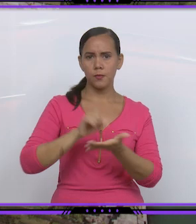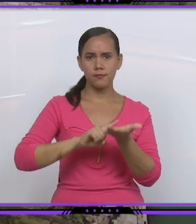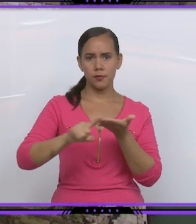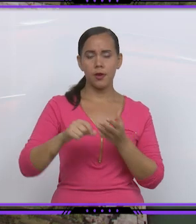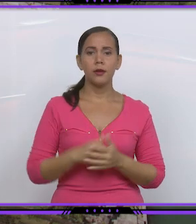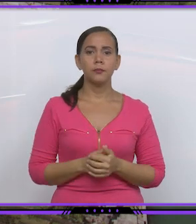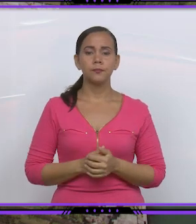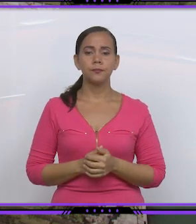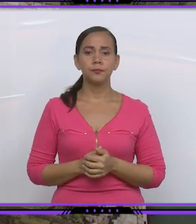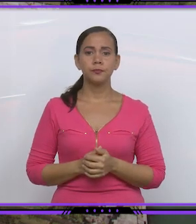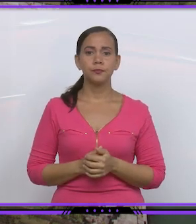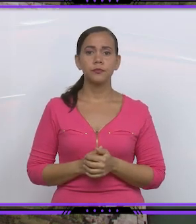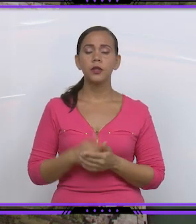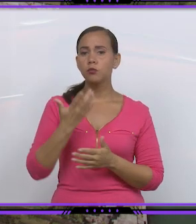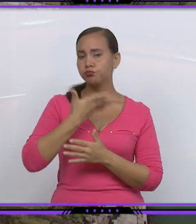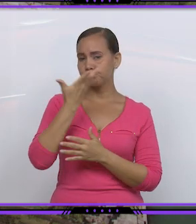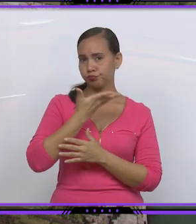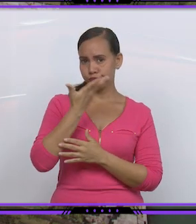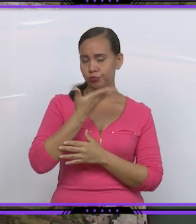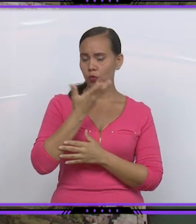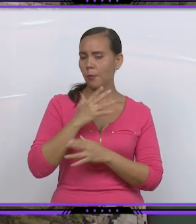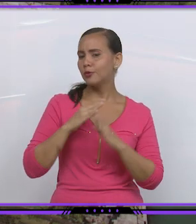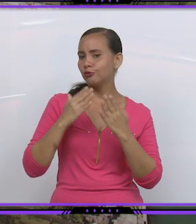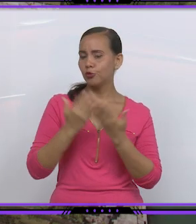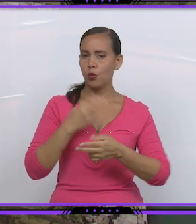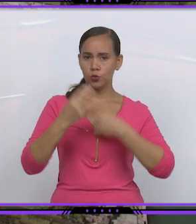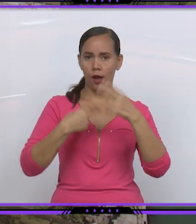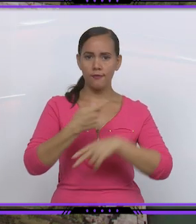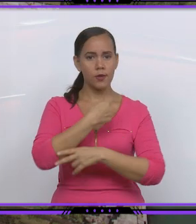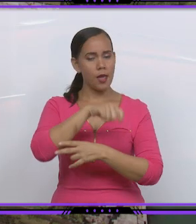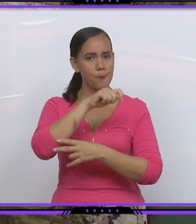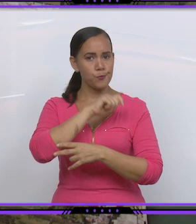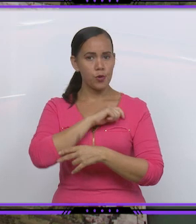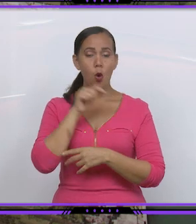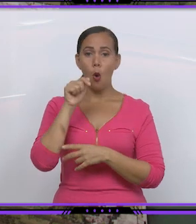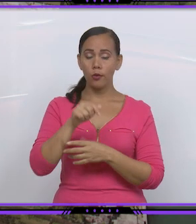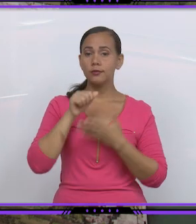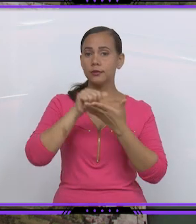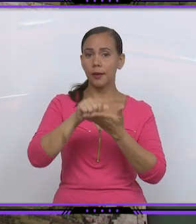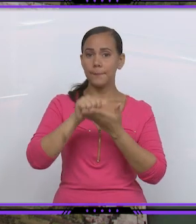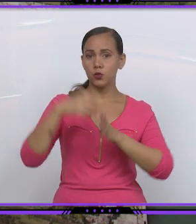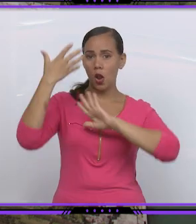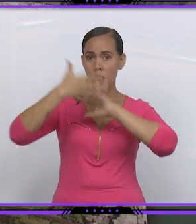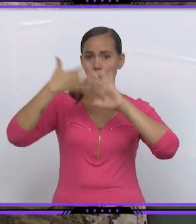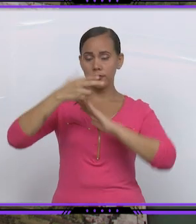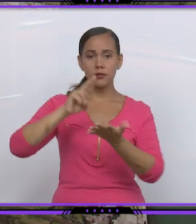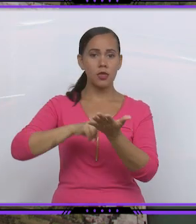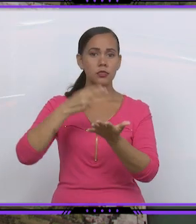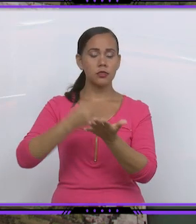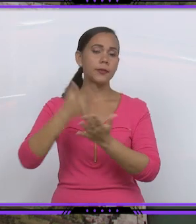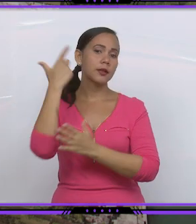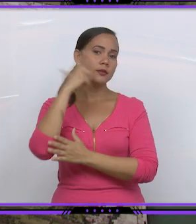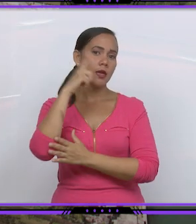la última semana. Desde nuestro estudio central le contamos en 27 minutos del acontecer matancero. Hoy nos acompaña la intérprete de